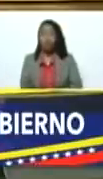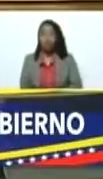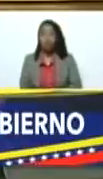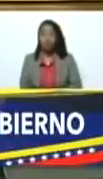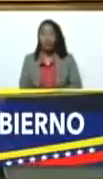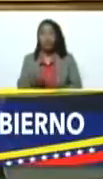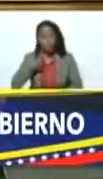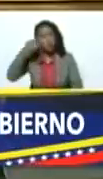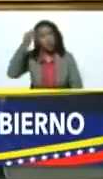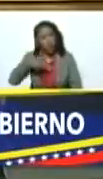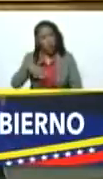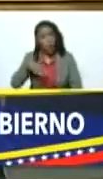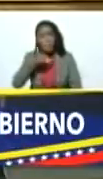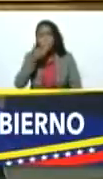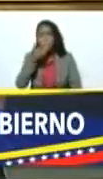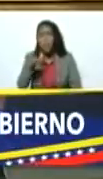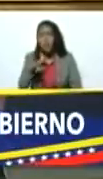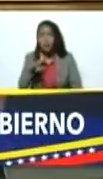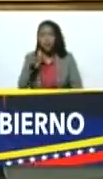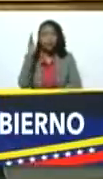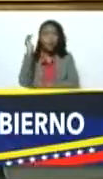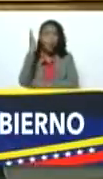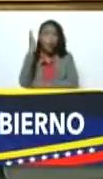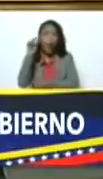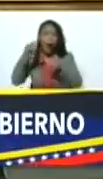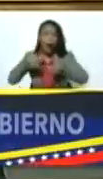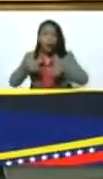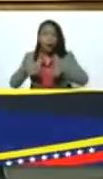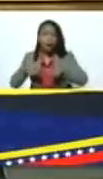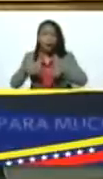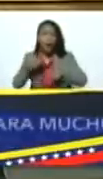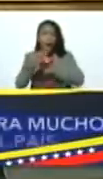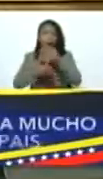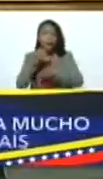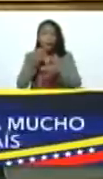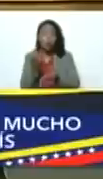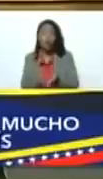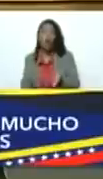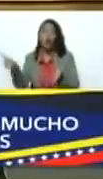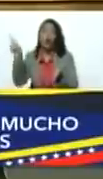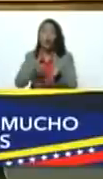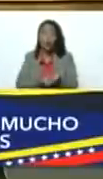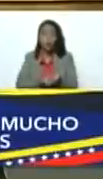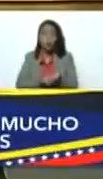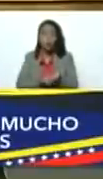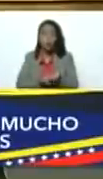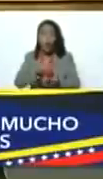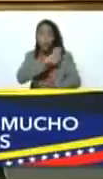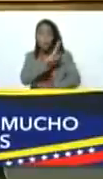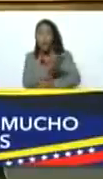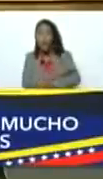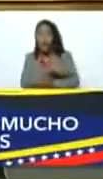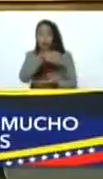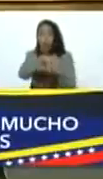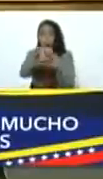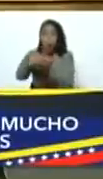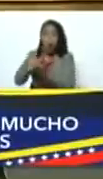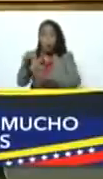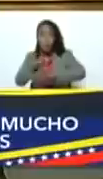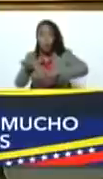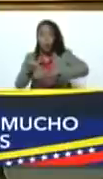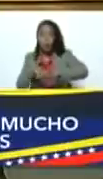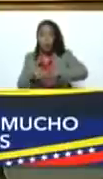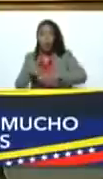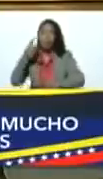Creo que para esta jornada, habiendo sido re-legitimados los poderes regionales y municipales,